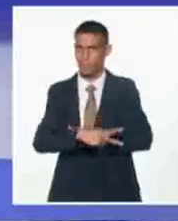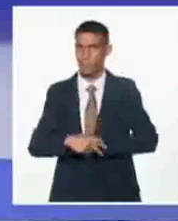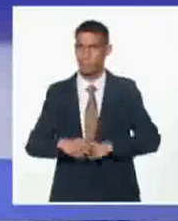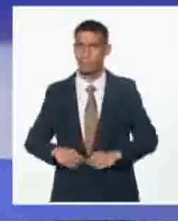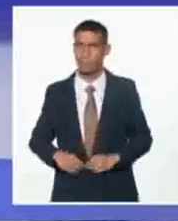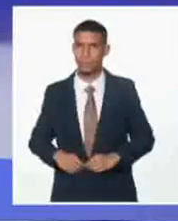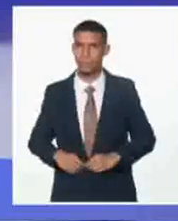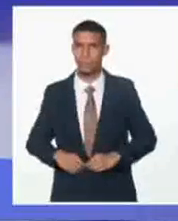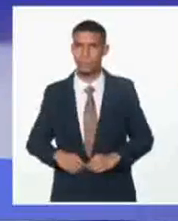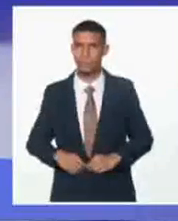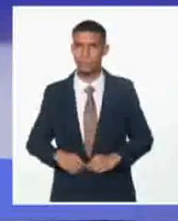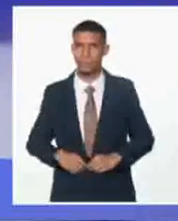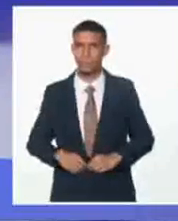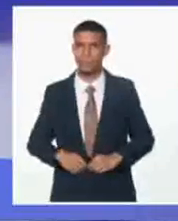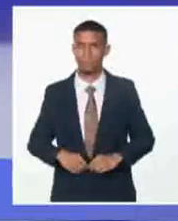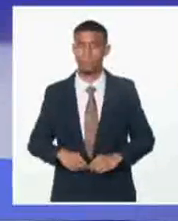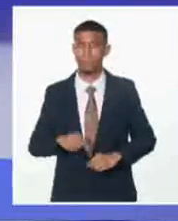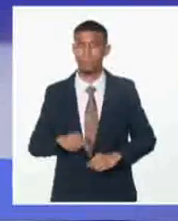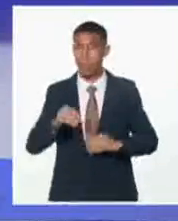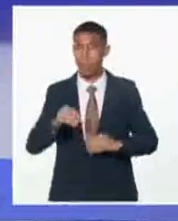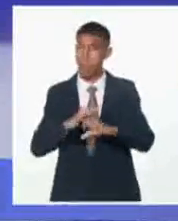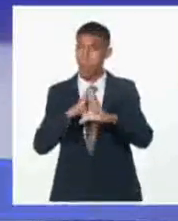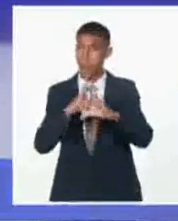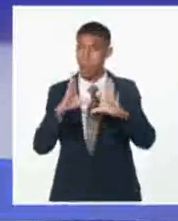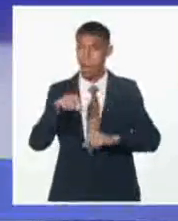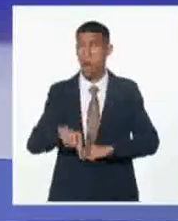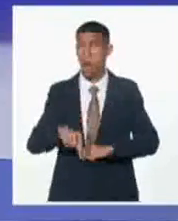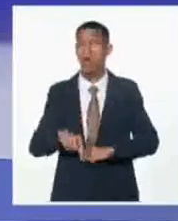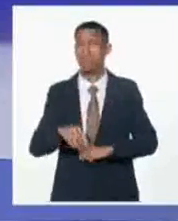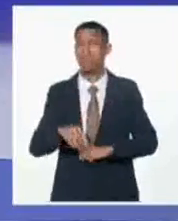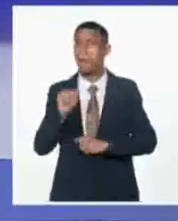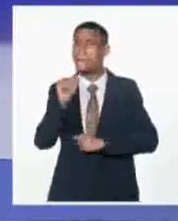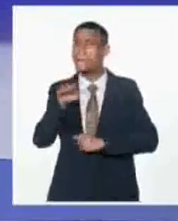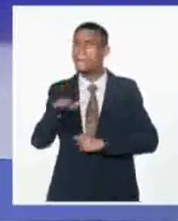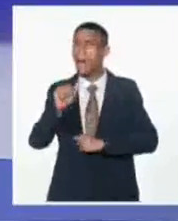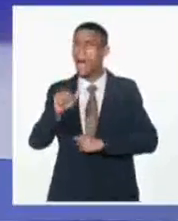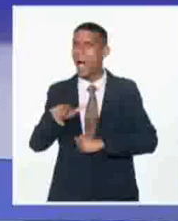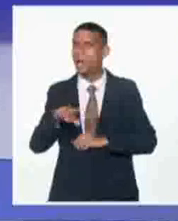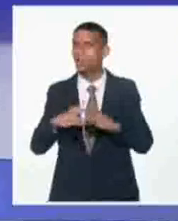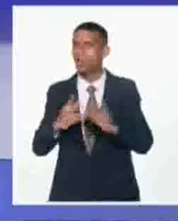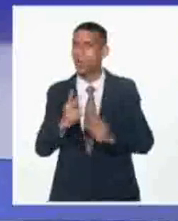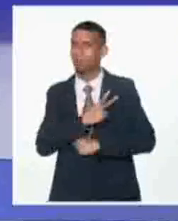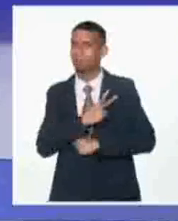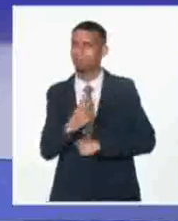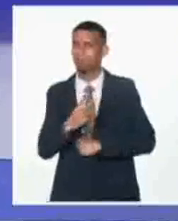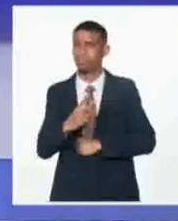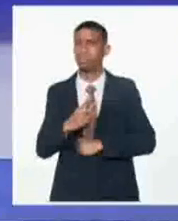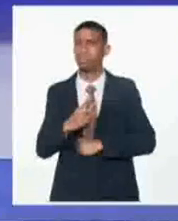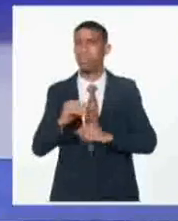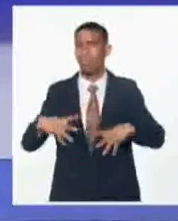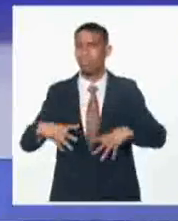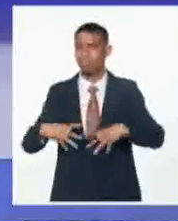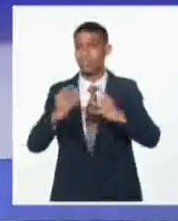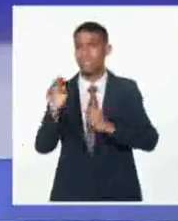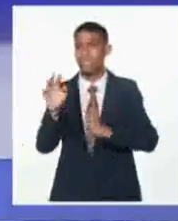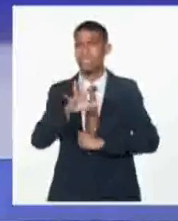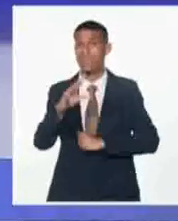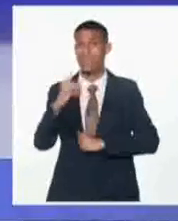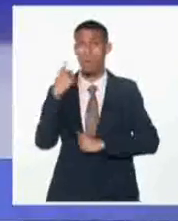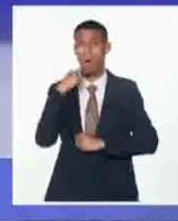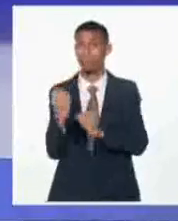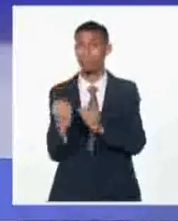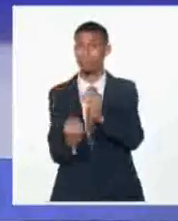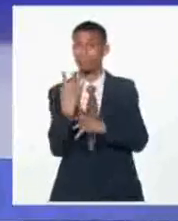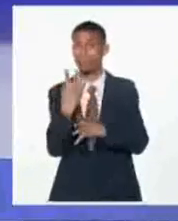Y a propósito, esta mañana tuvo lugar en el Parque de los Próceres Caribeños el acto político por los cinco años de la creación de la